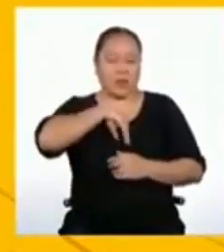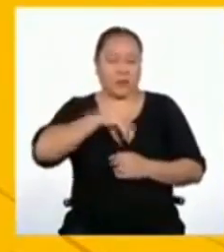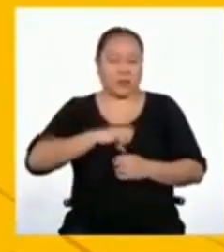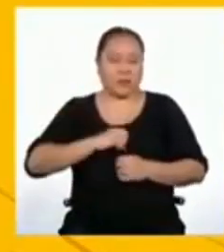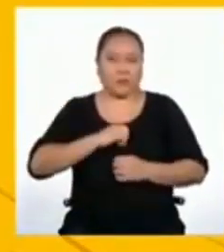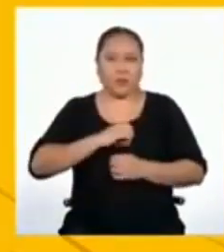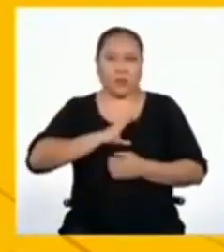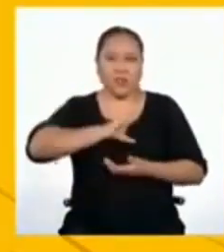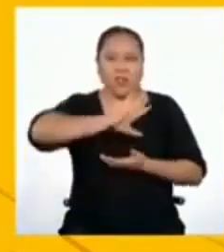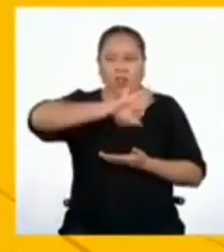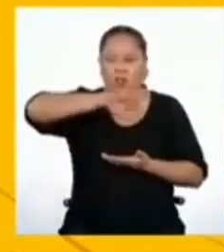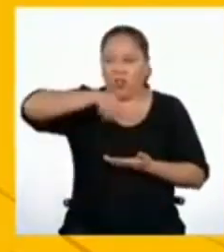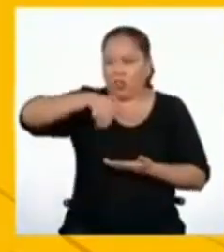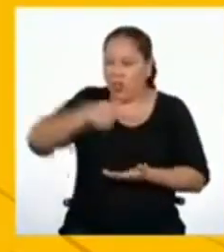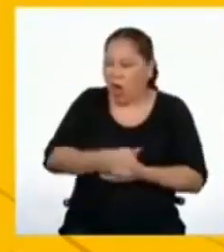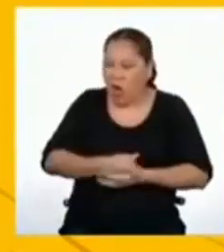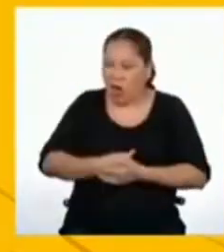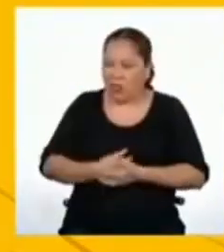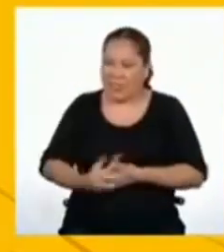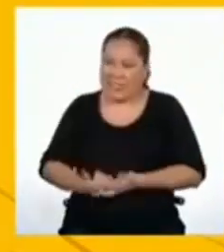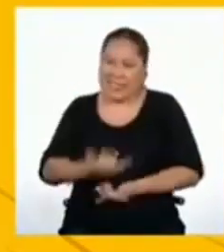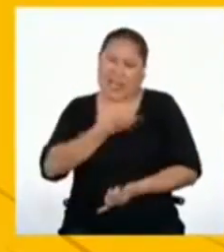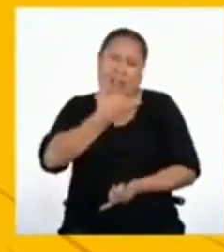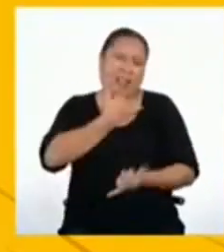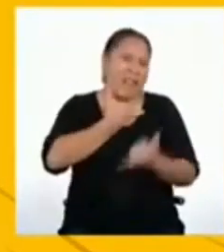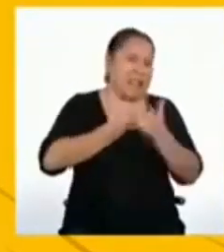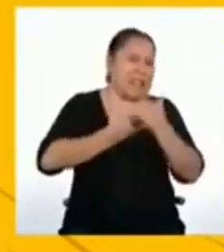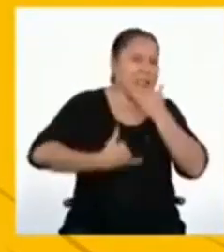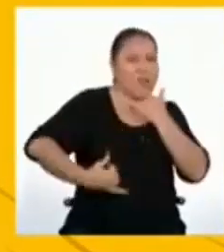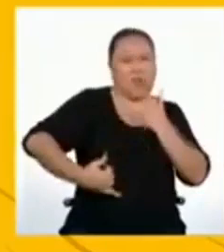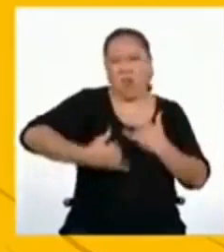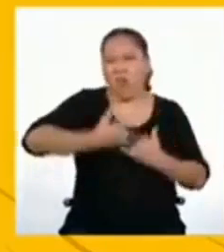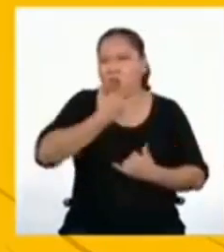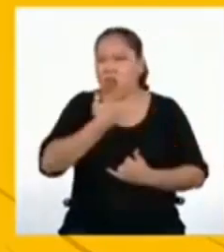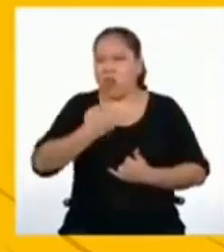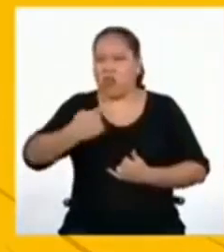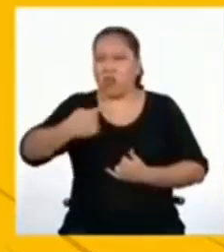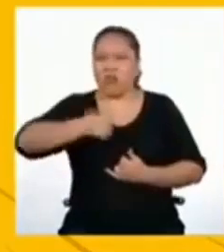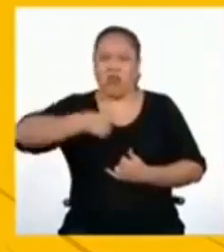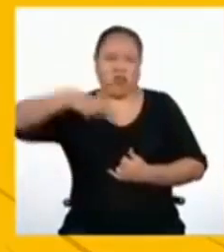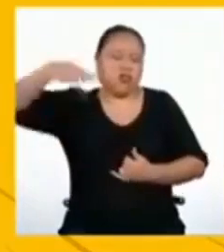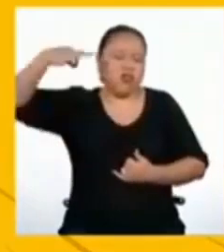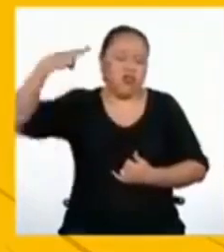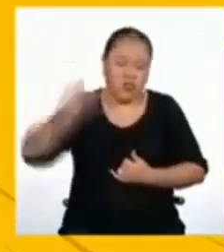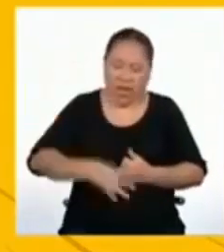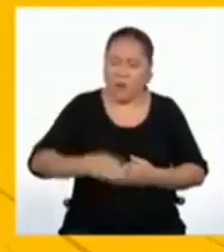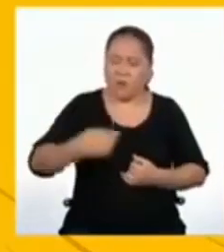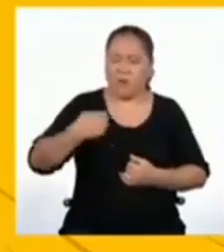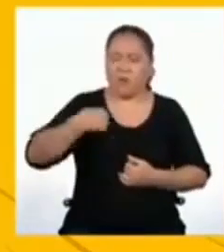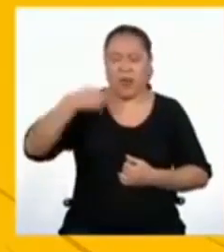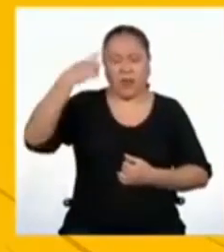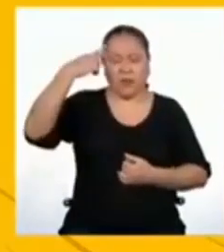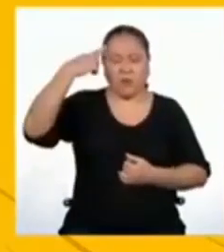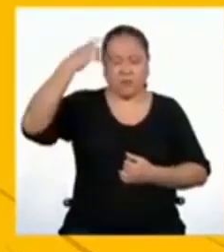todos están equivocados, yo siempre tengo la razón,